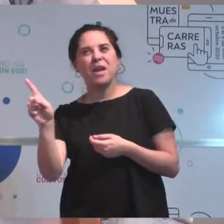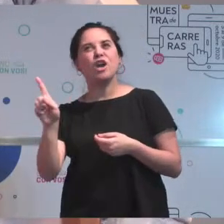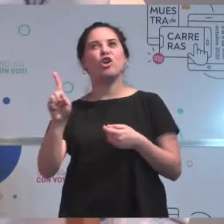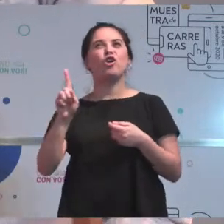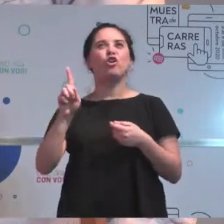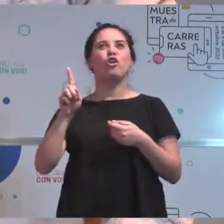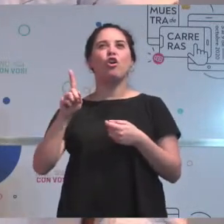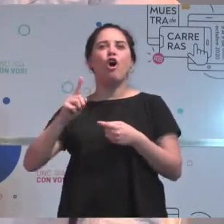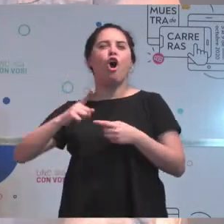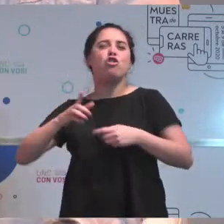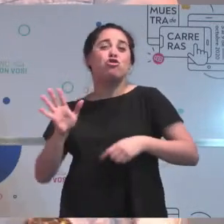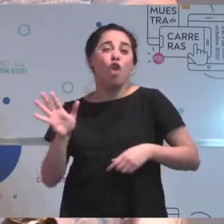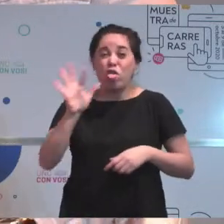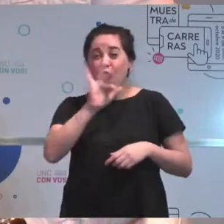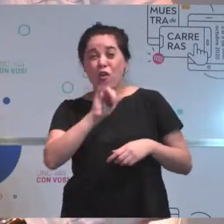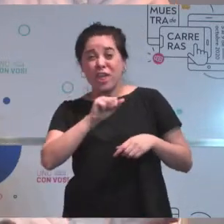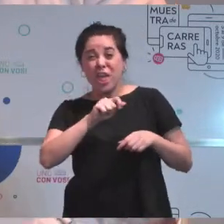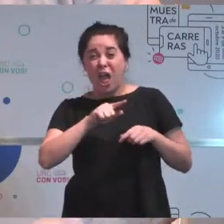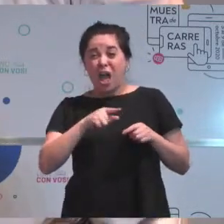los días haciendo lo mismo.